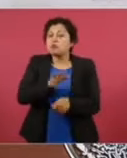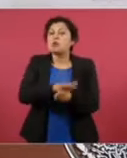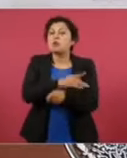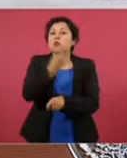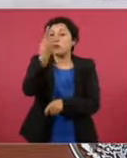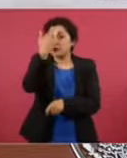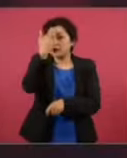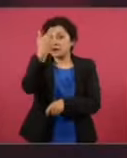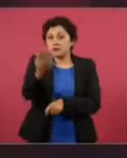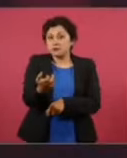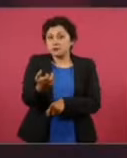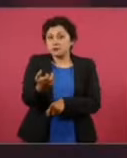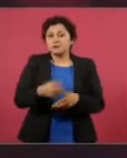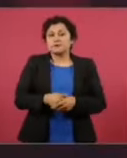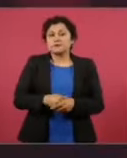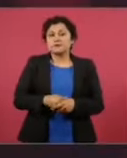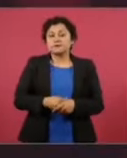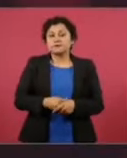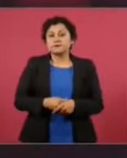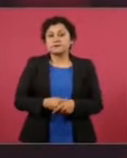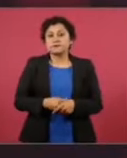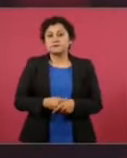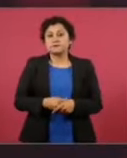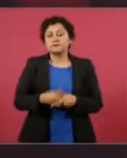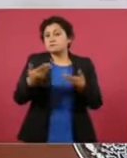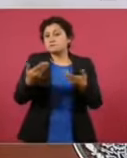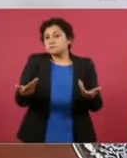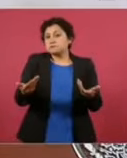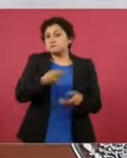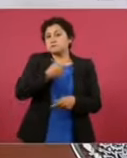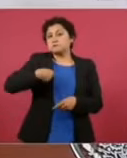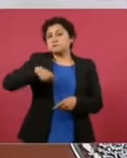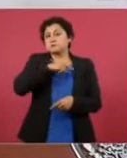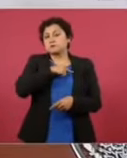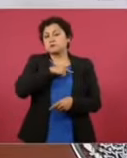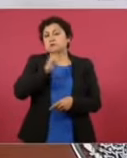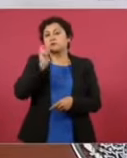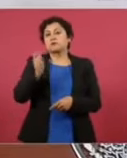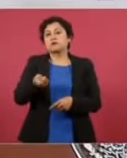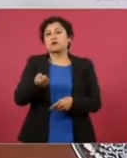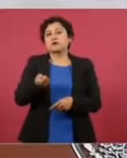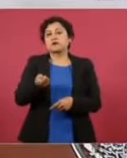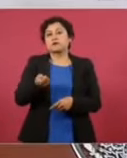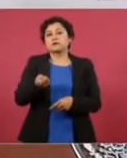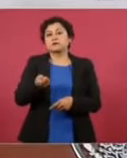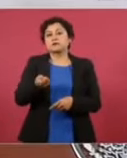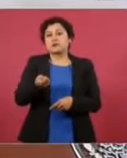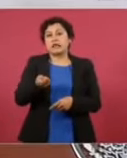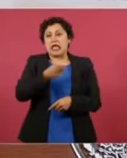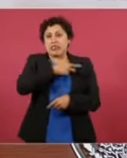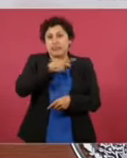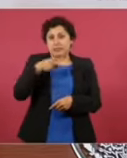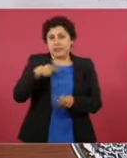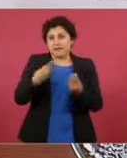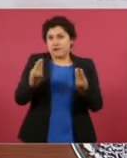una deuda inmanejable.